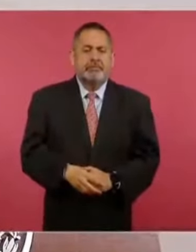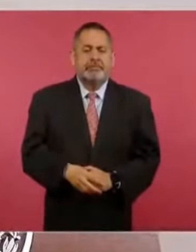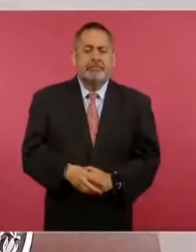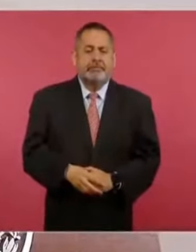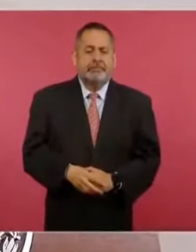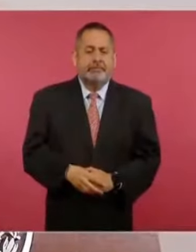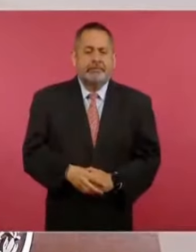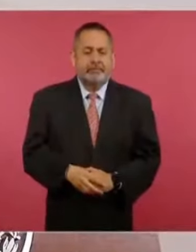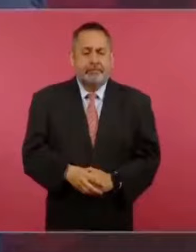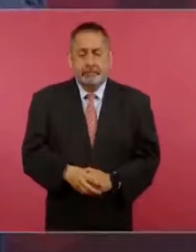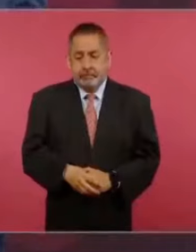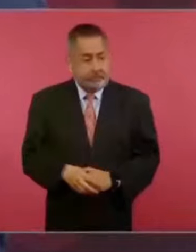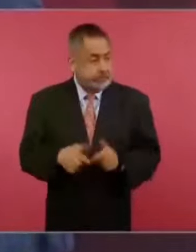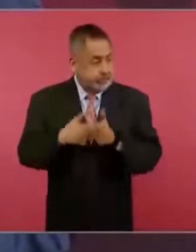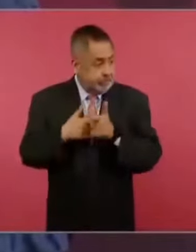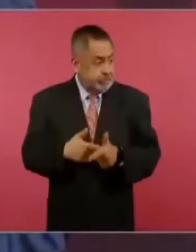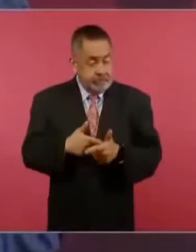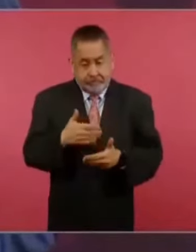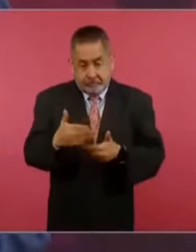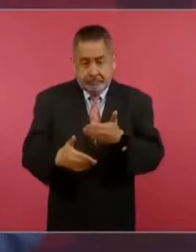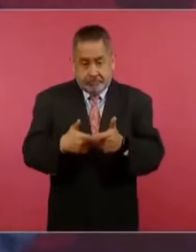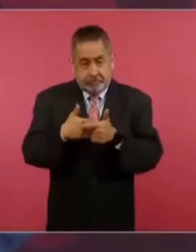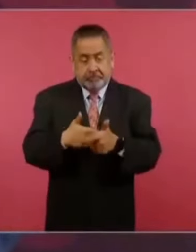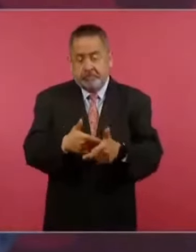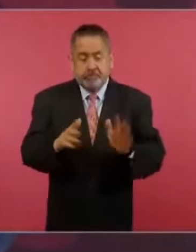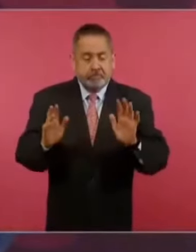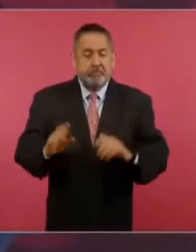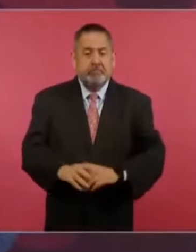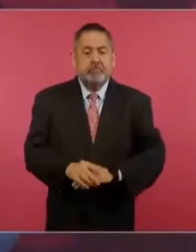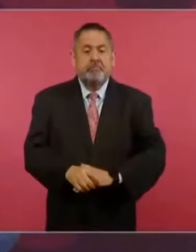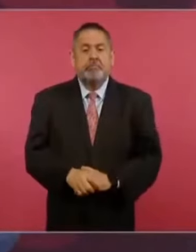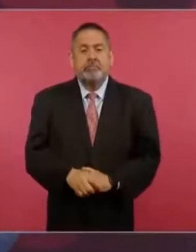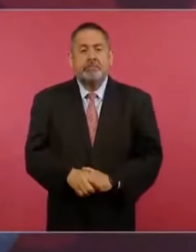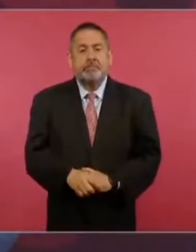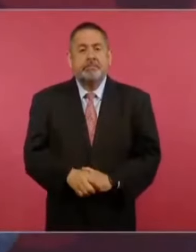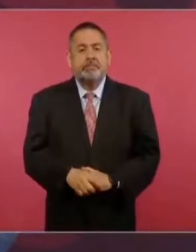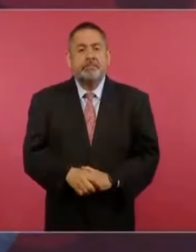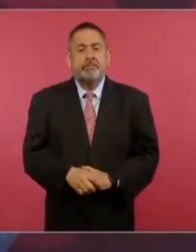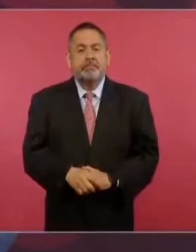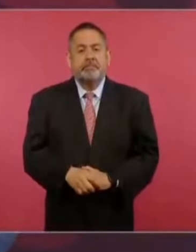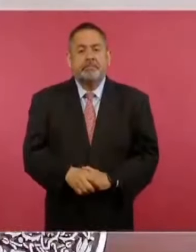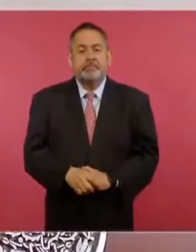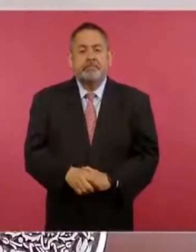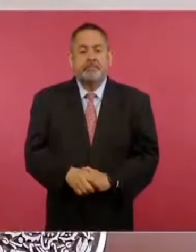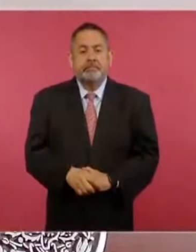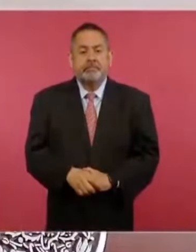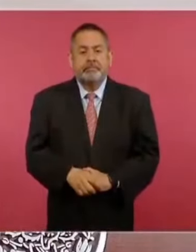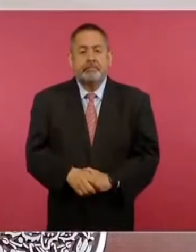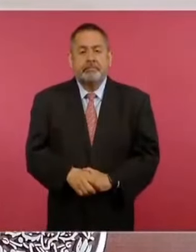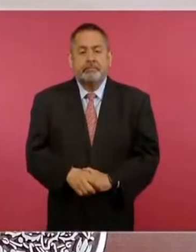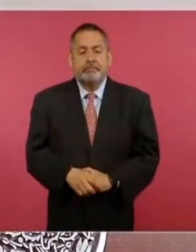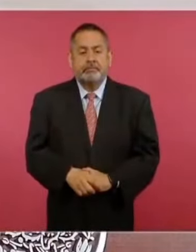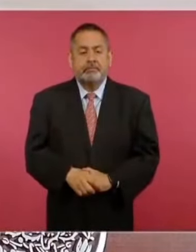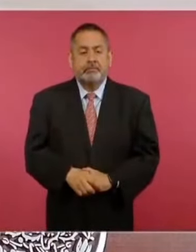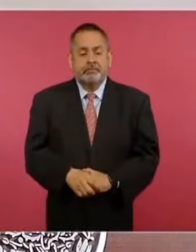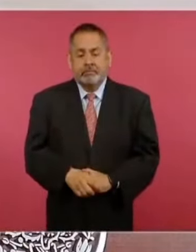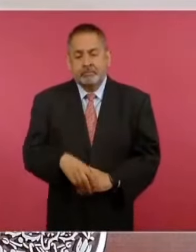siguen así las cosas va a ganar México.